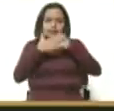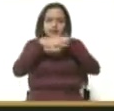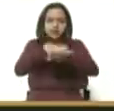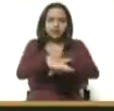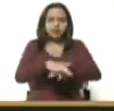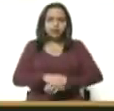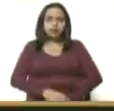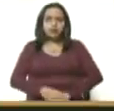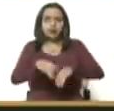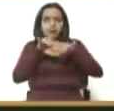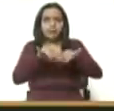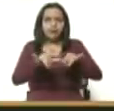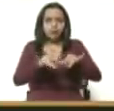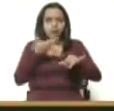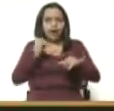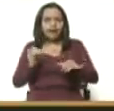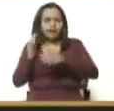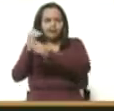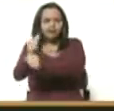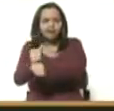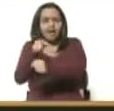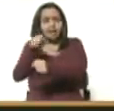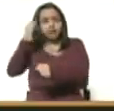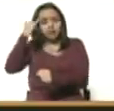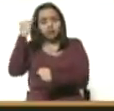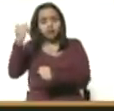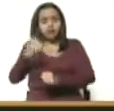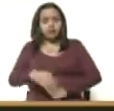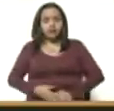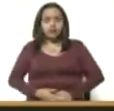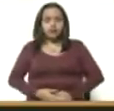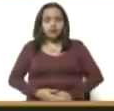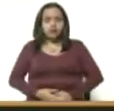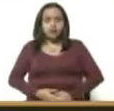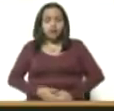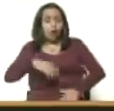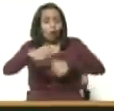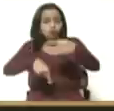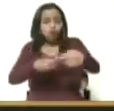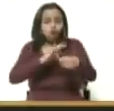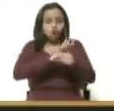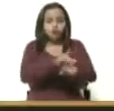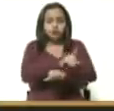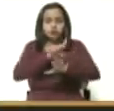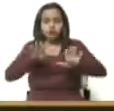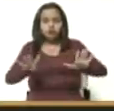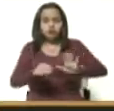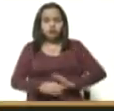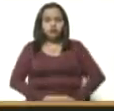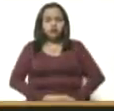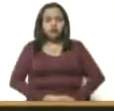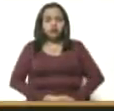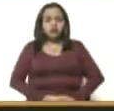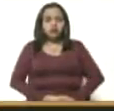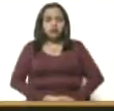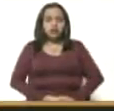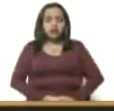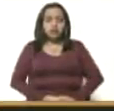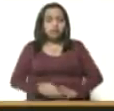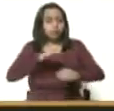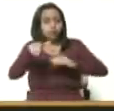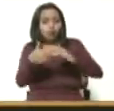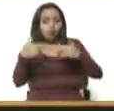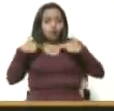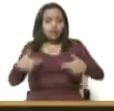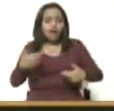y por eso nos aferramos a ellos. El impacto del COVID-19 en las prioridades de la humanidad es